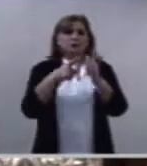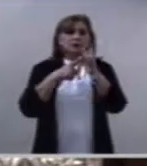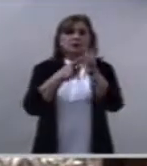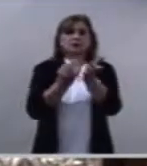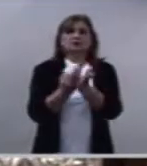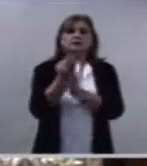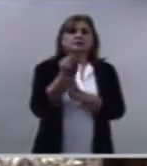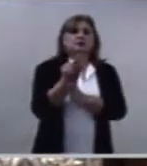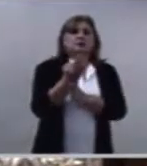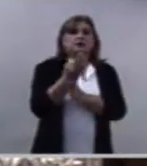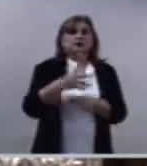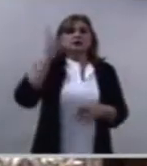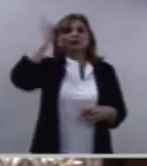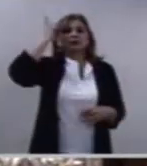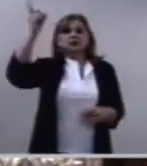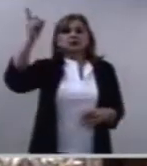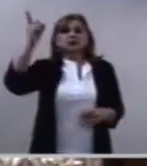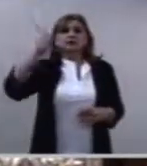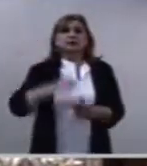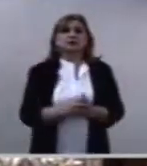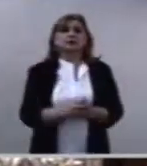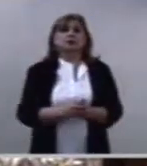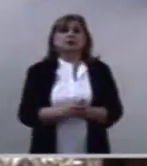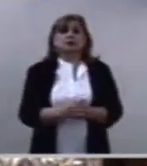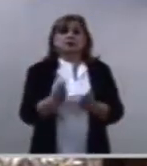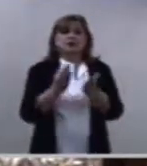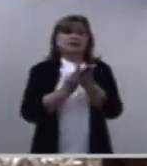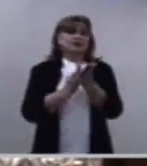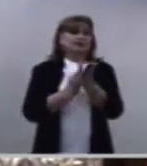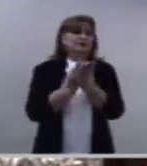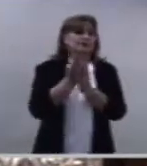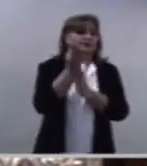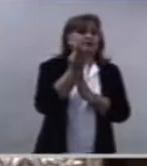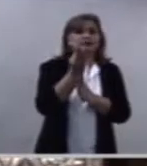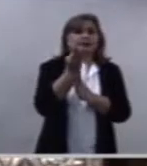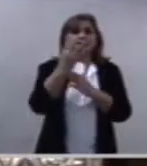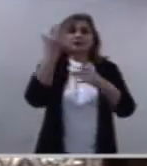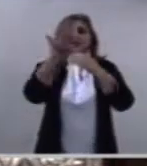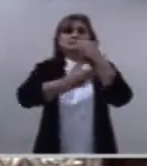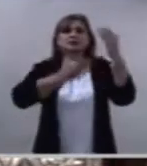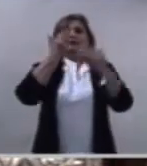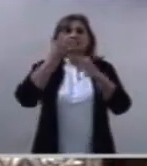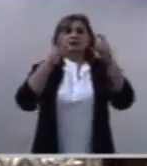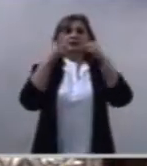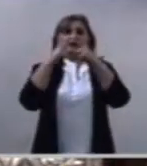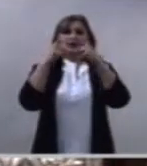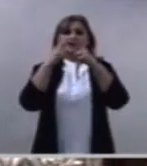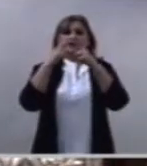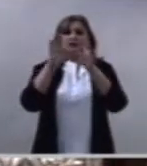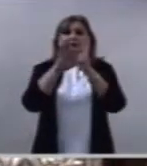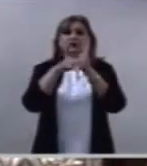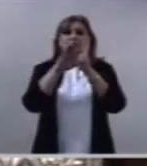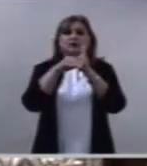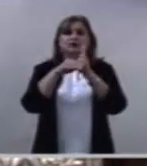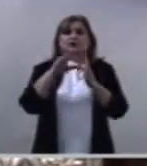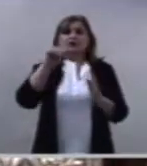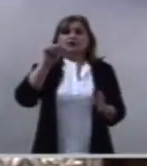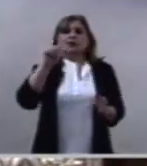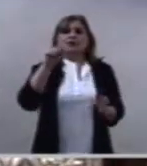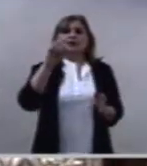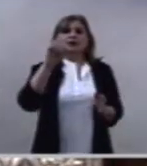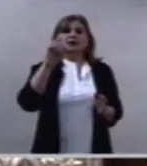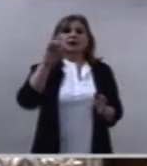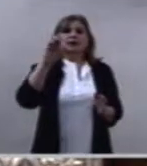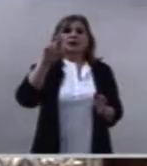casados, que servirán a nuestra Arquidiócesis. Así es que 24